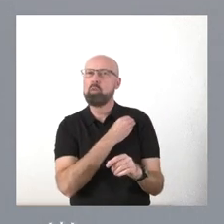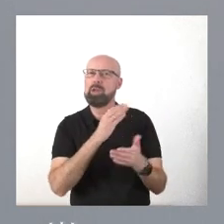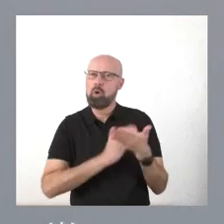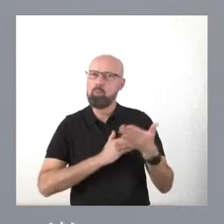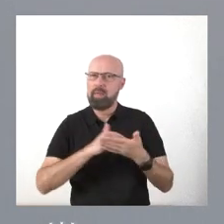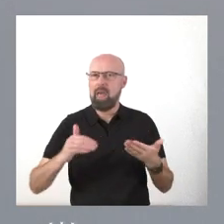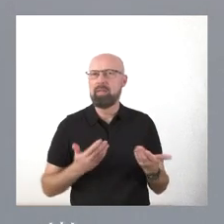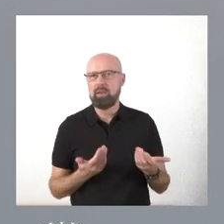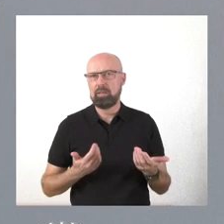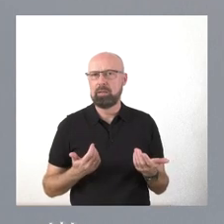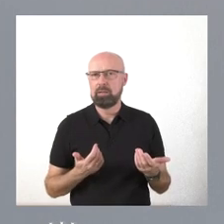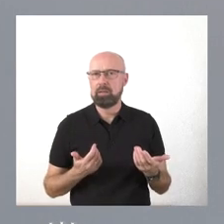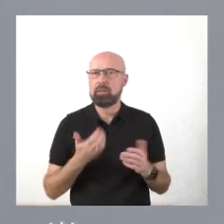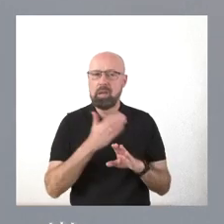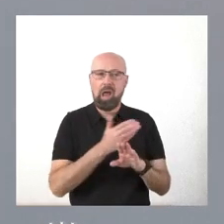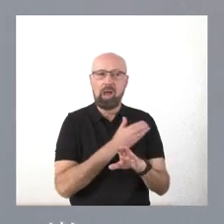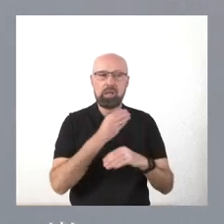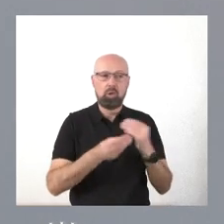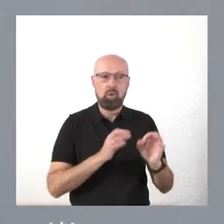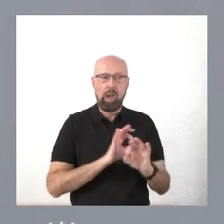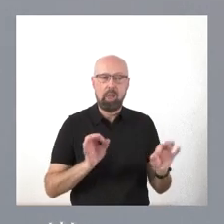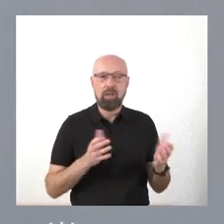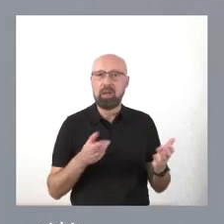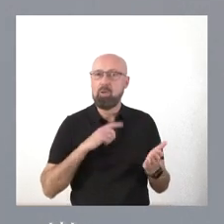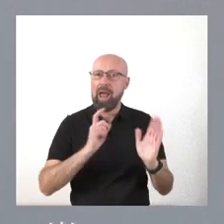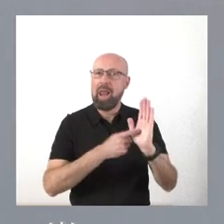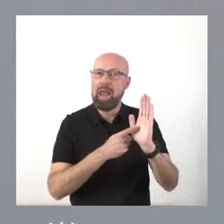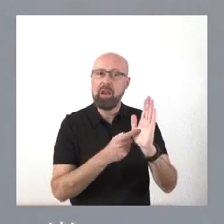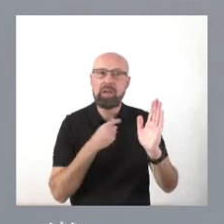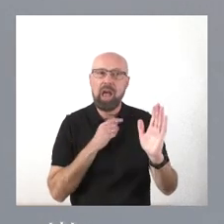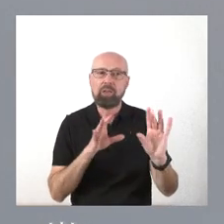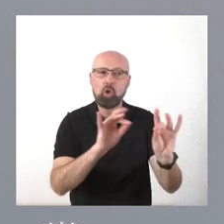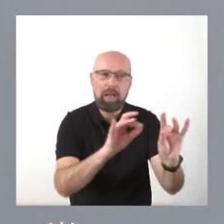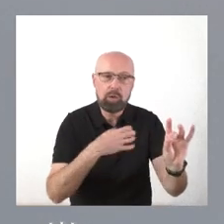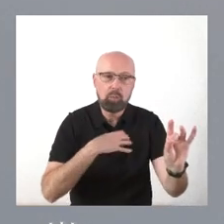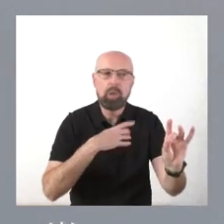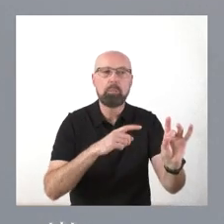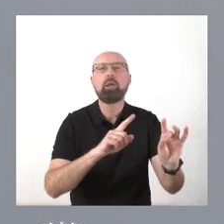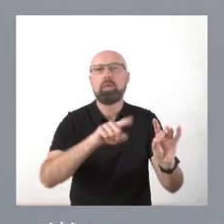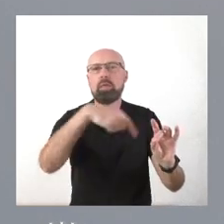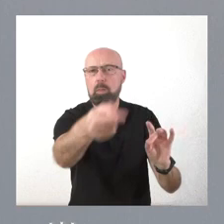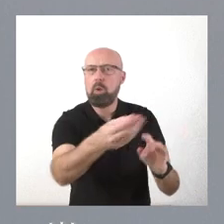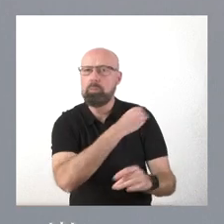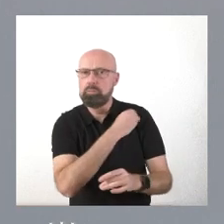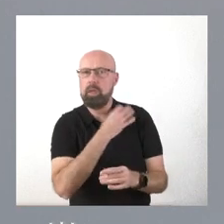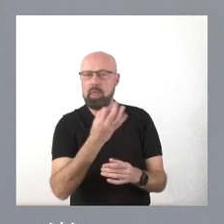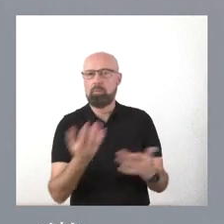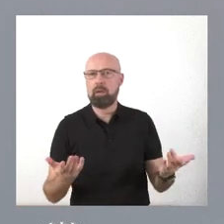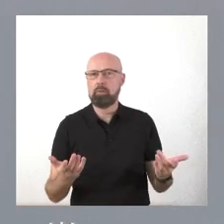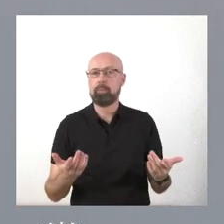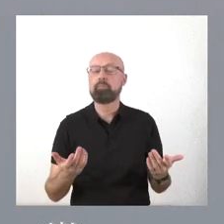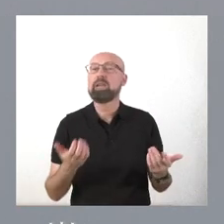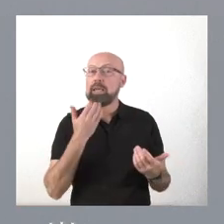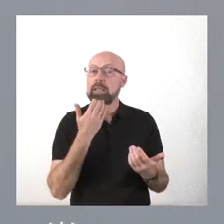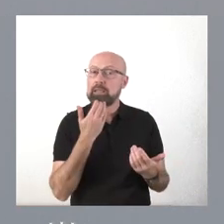antes, y ya no podemos intervenir en el contenido de la ley, al menos que se haga después. Pues, por supuesto que nosotros sí vamos a ser cumplidores